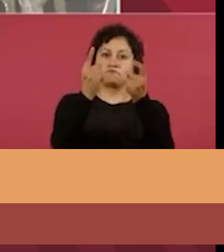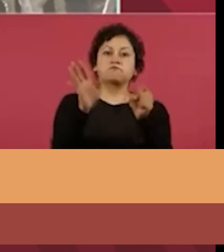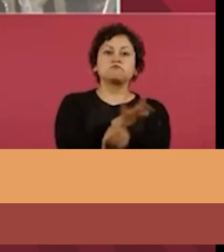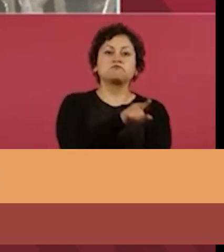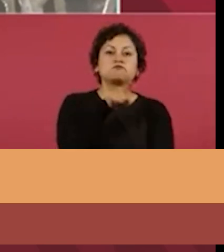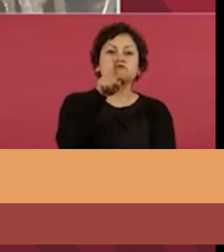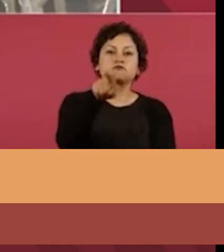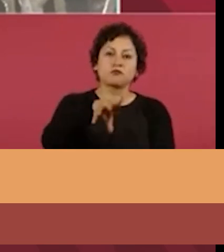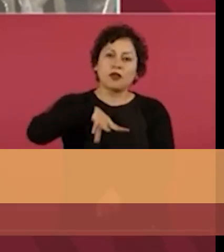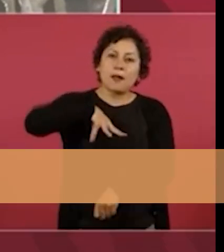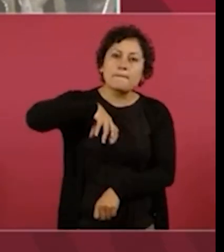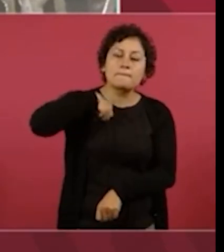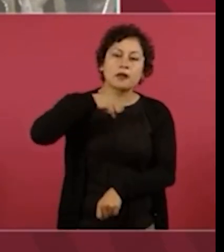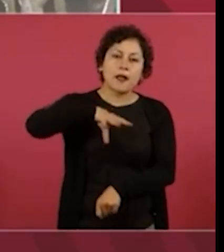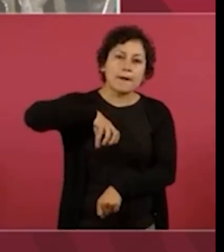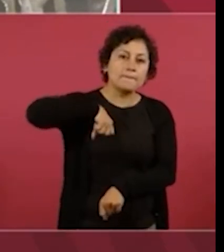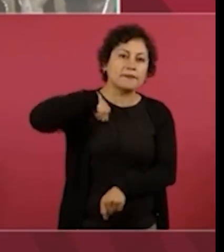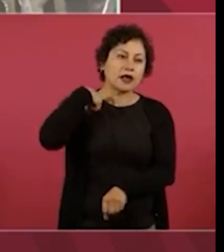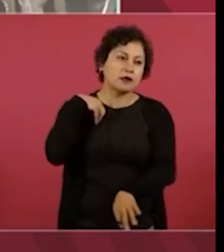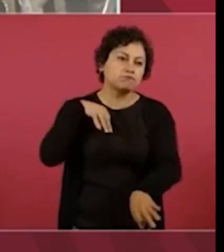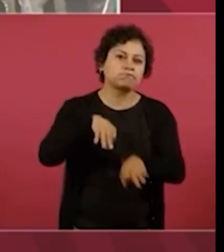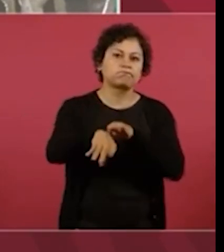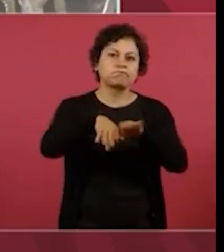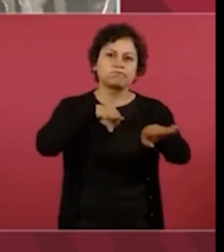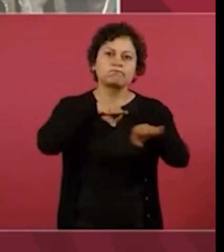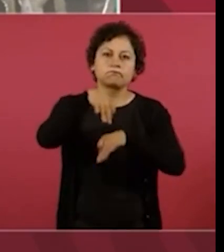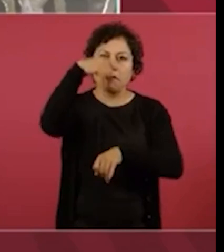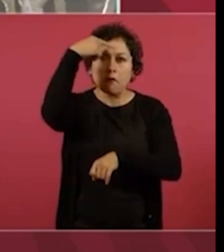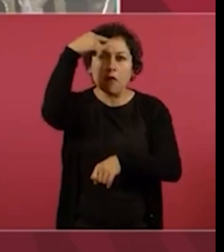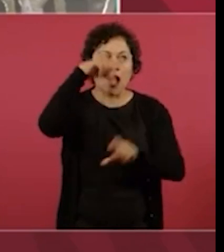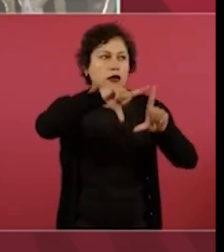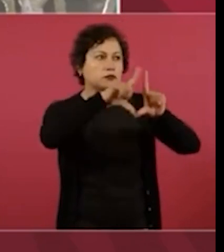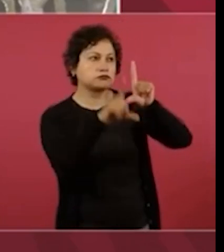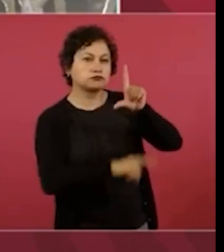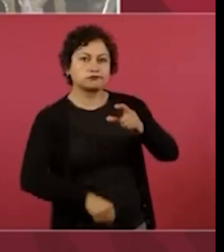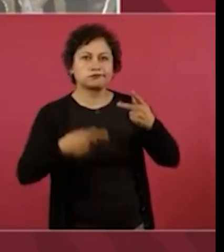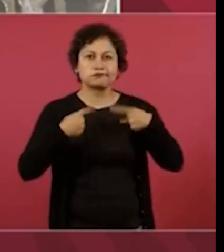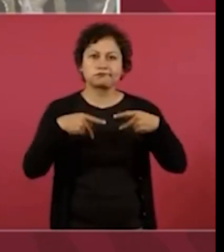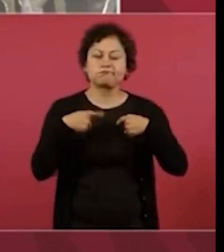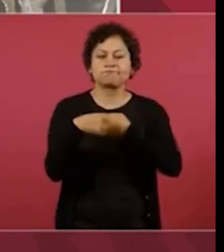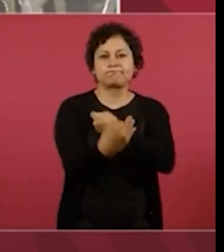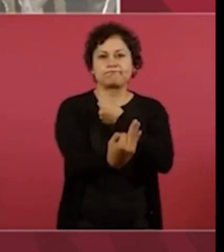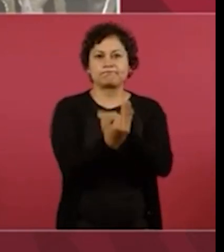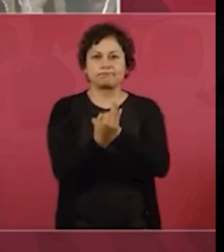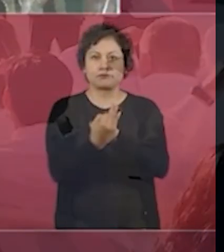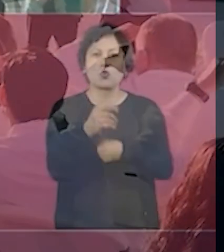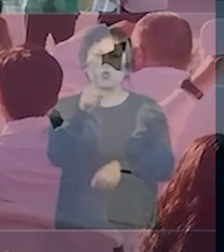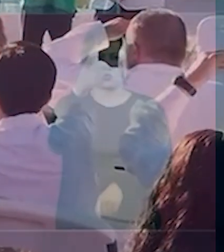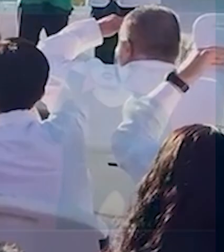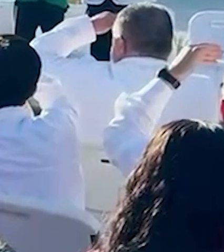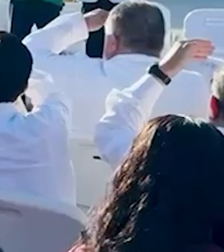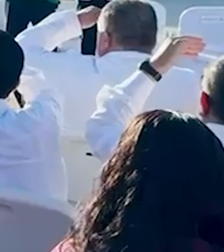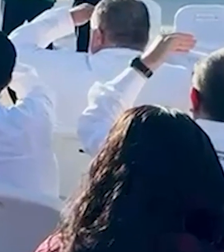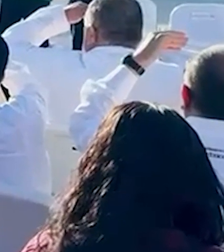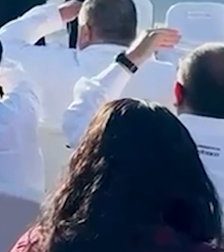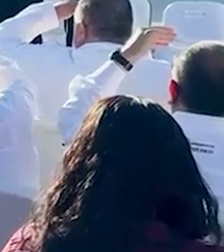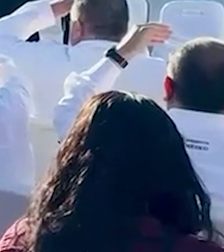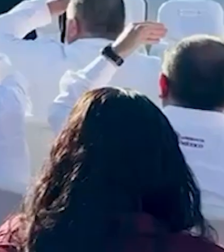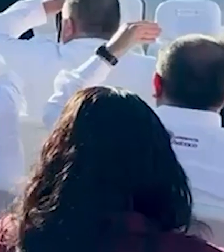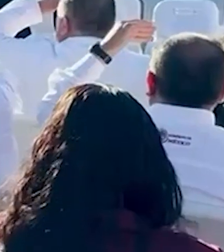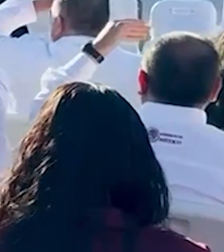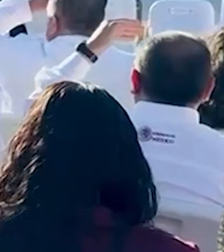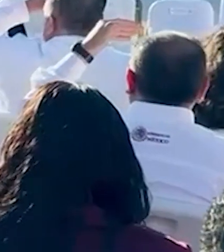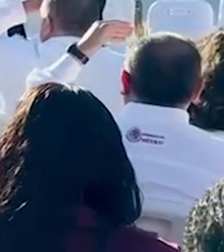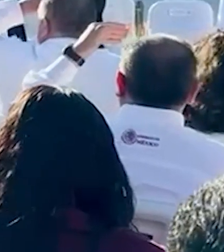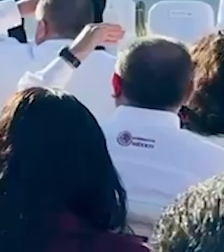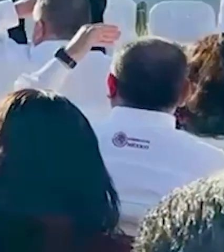labor a favor de todas y todos los mexicanos. Usted sabe que se le quiere y se le respeta. Asimismo,